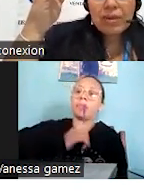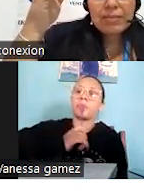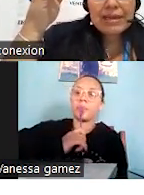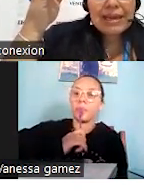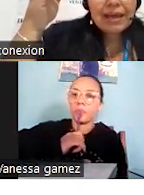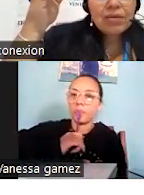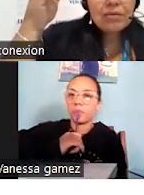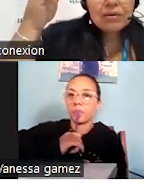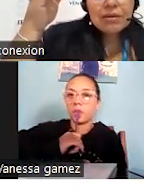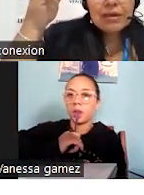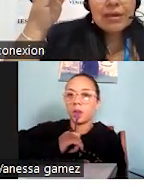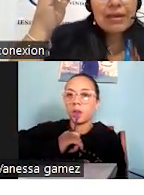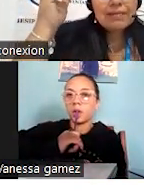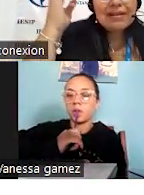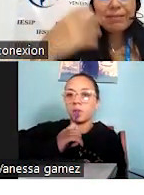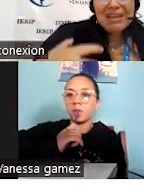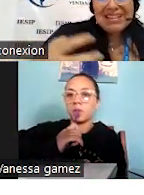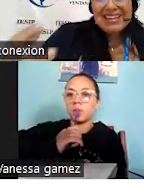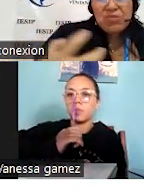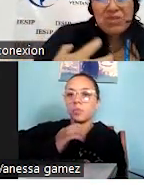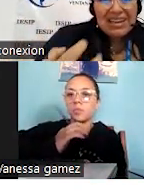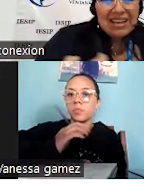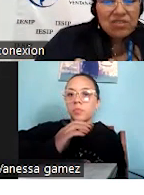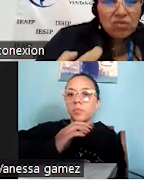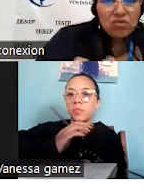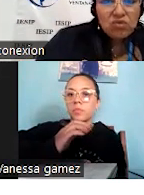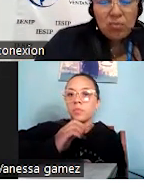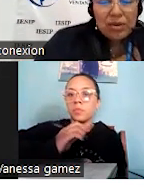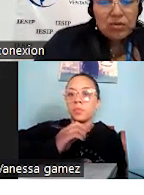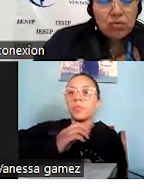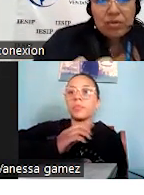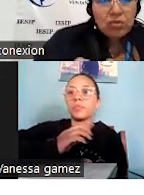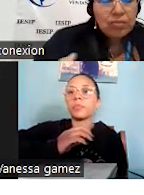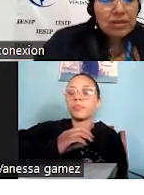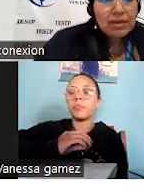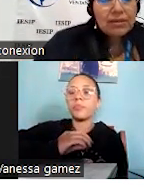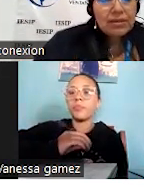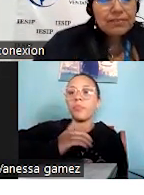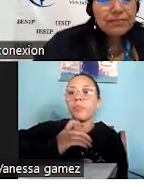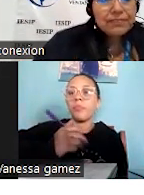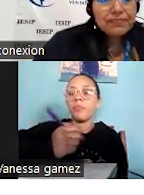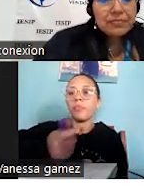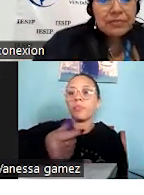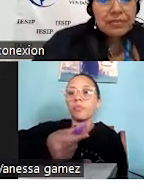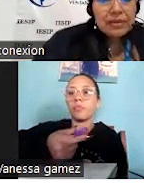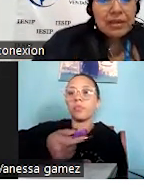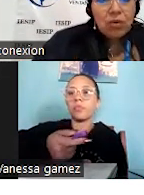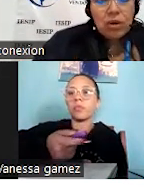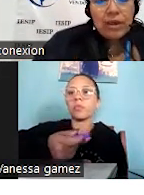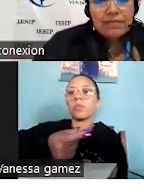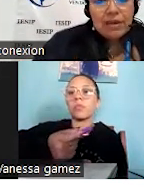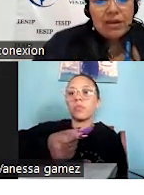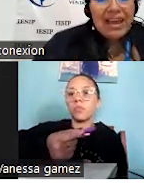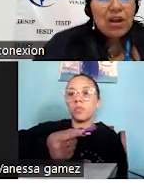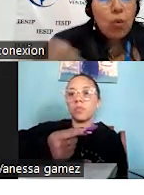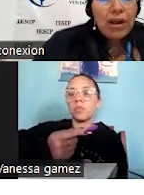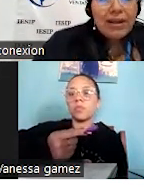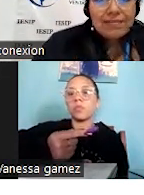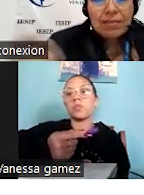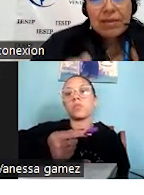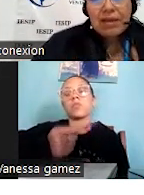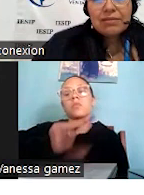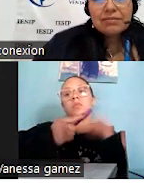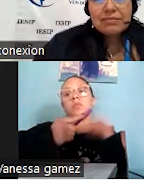o en un supermercado, este, también tienes una relación súper, súper, súper directa. Este, las